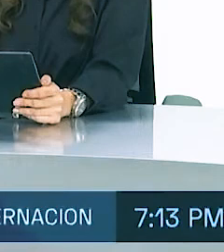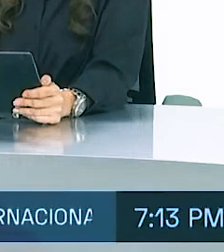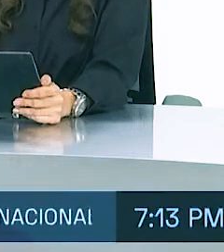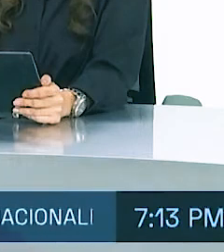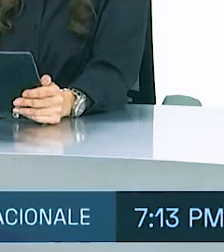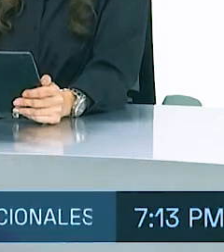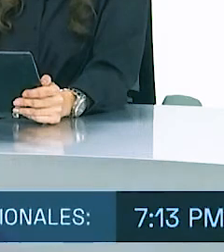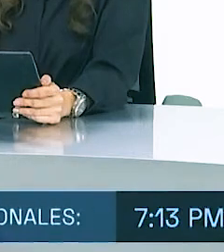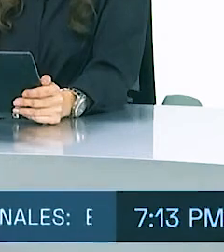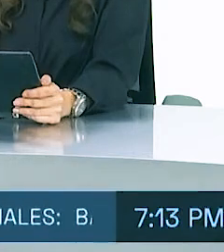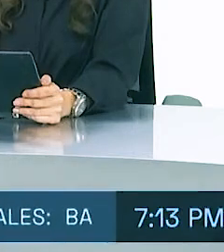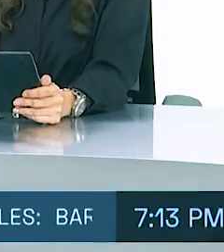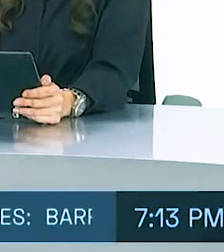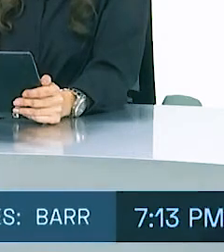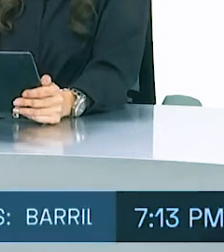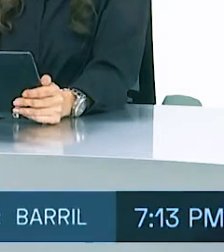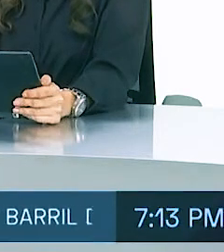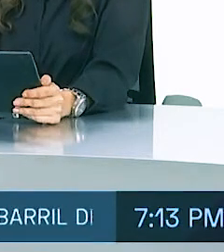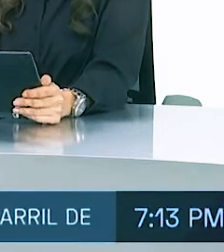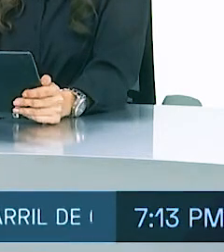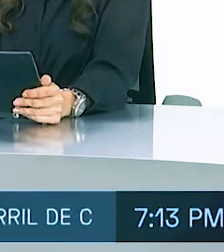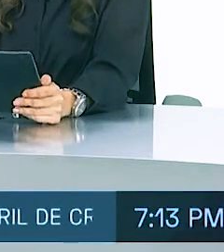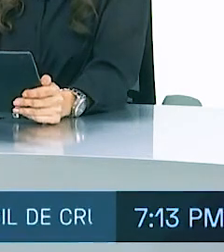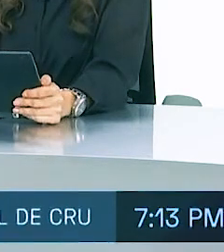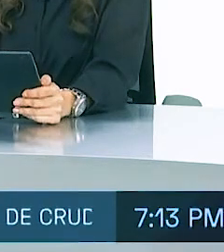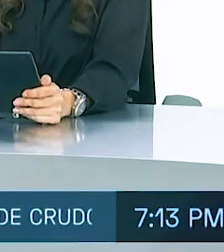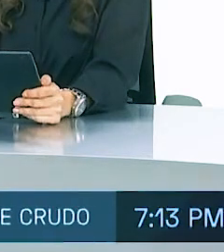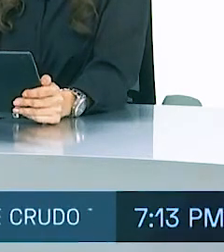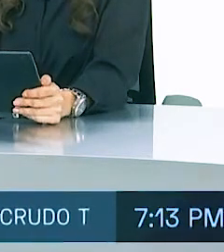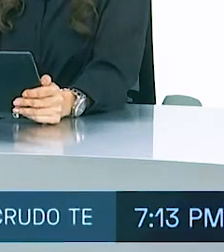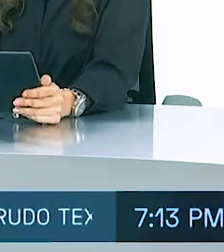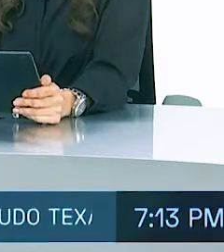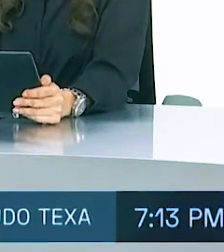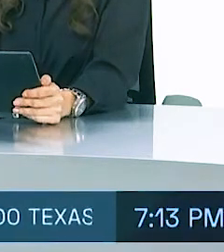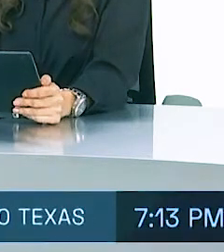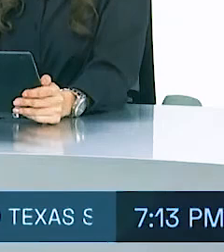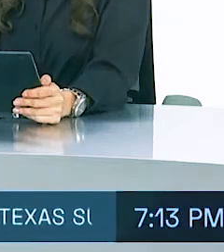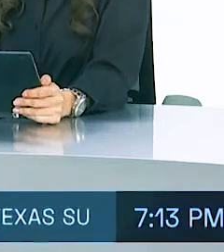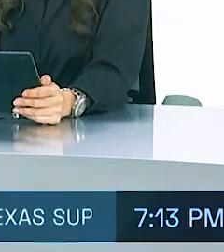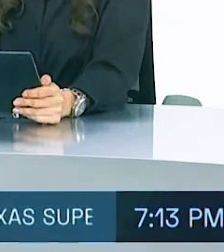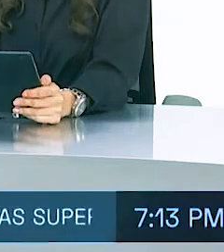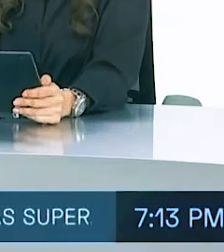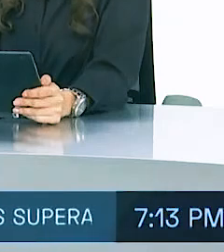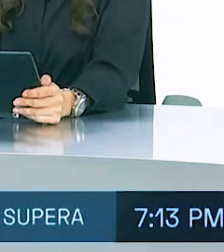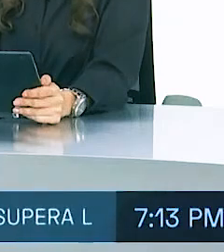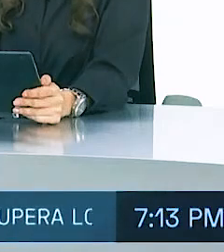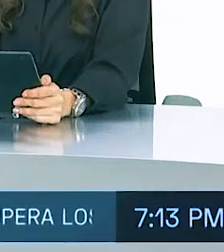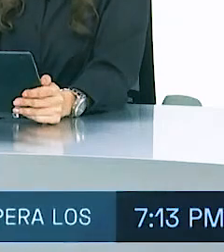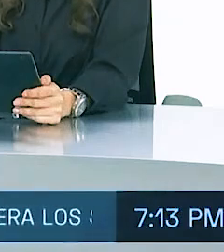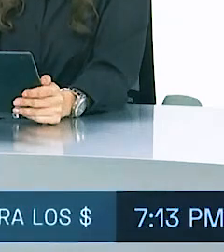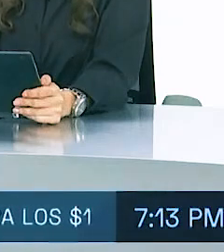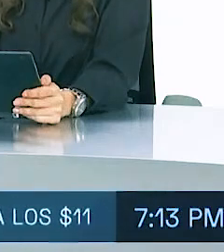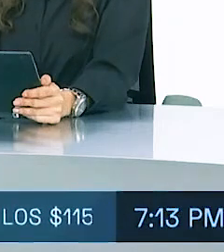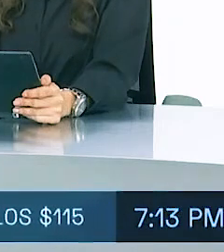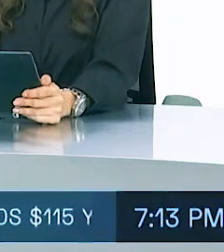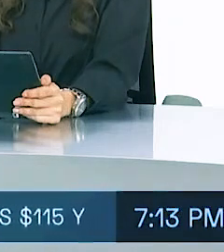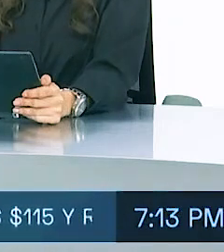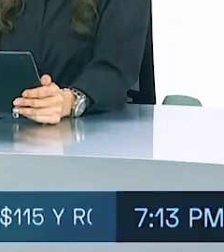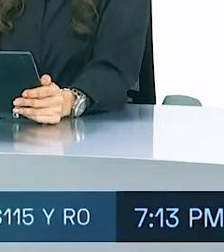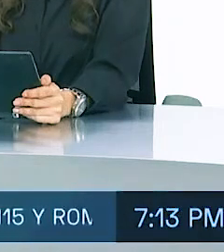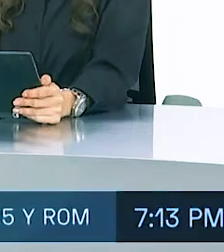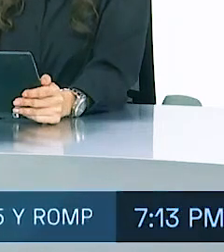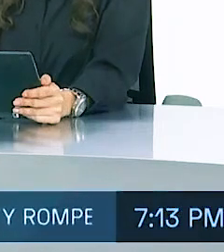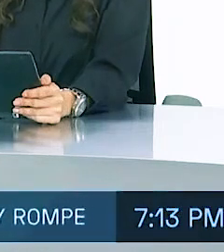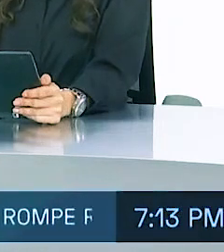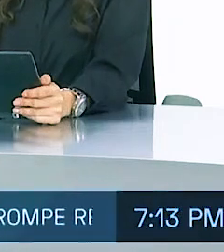trae toda esta legislación y también las iniciativas que de ella se derivan como la educación prenatal libre movilidad de la madre durante